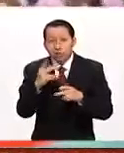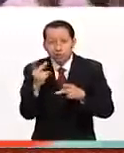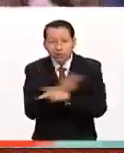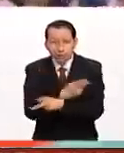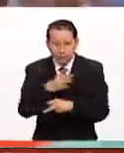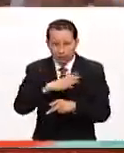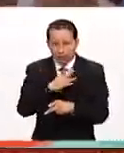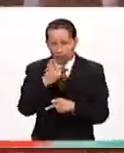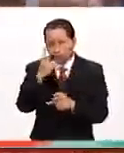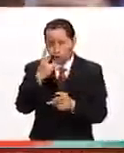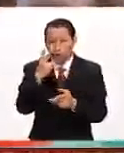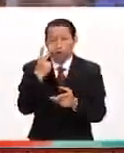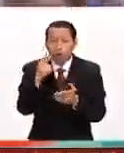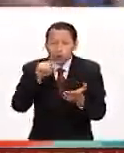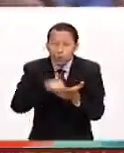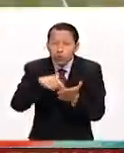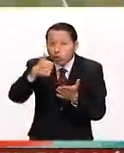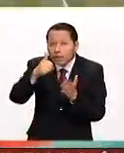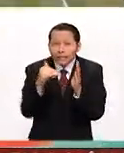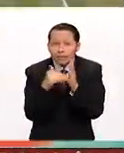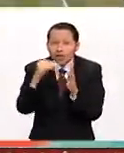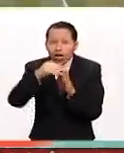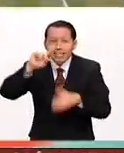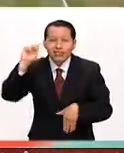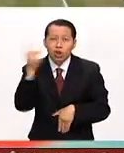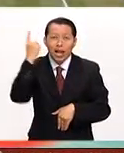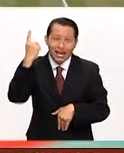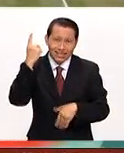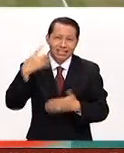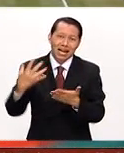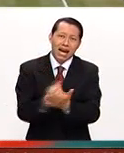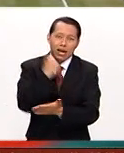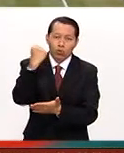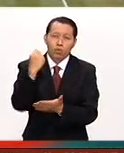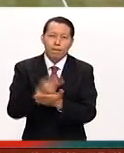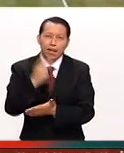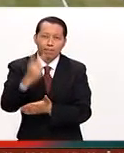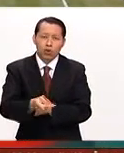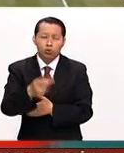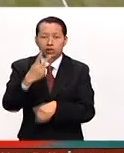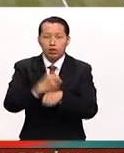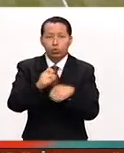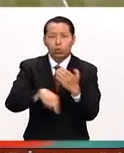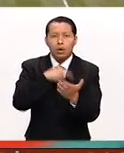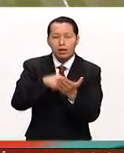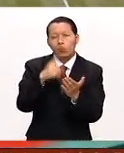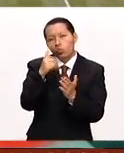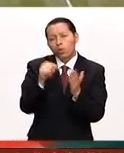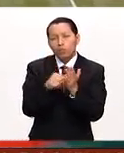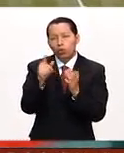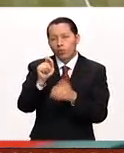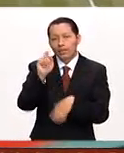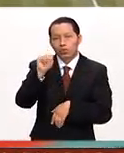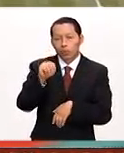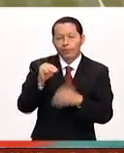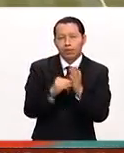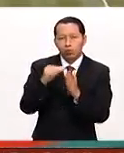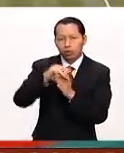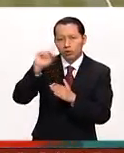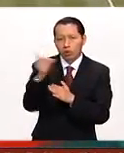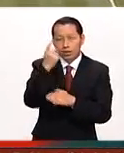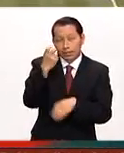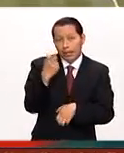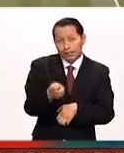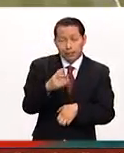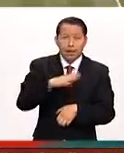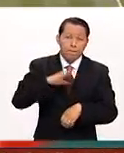2.6 millones de dólares como premio, el segundo lugar fue de 1.29 millones de dólares, este torneo es el